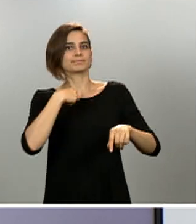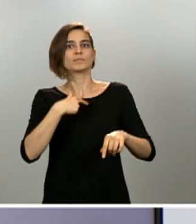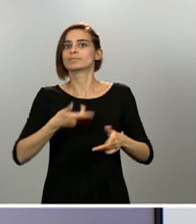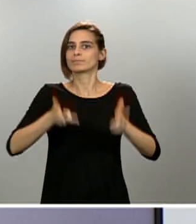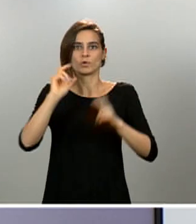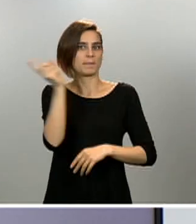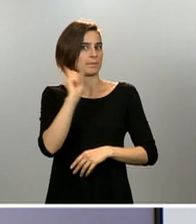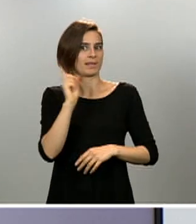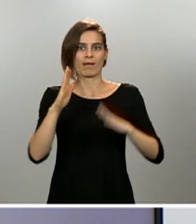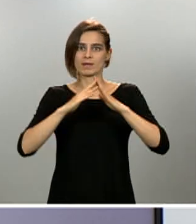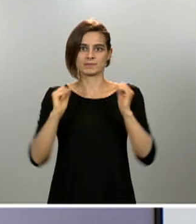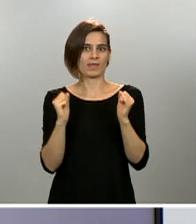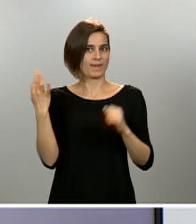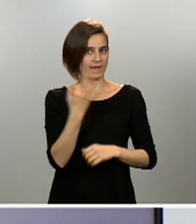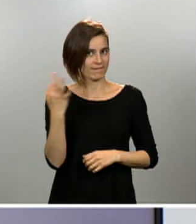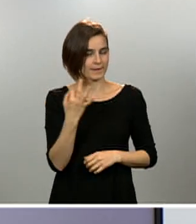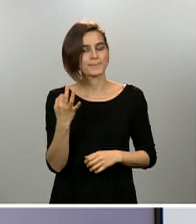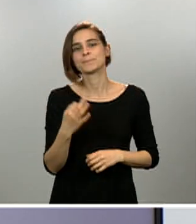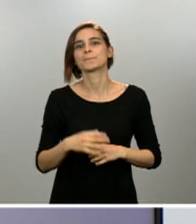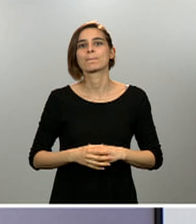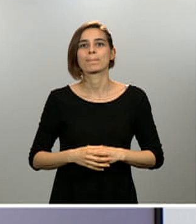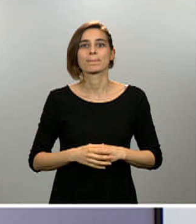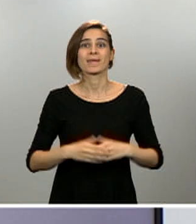importante, las distancias interpersonales.